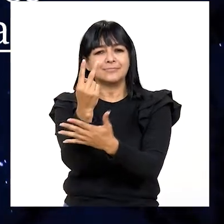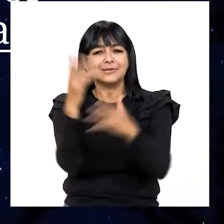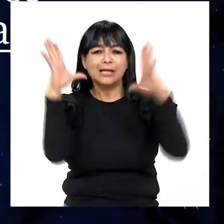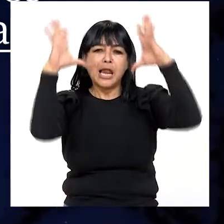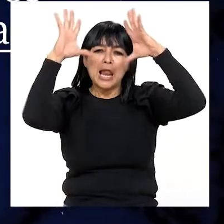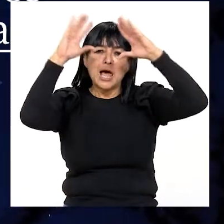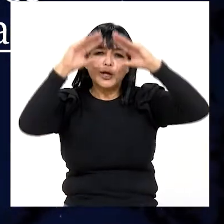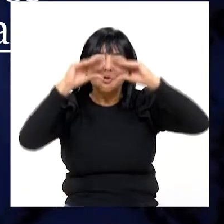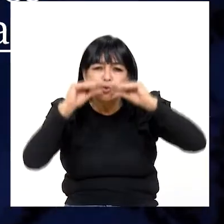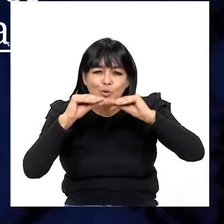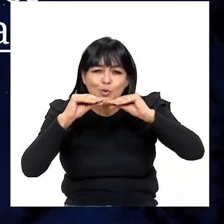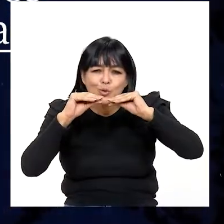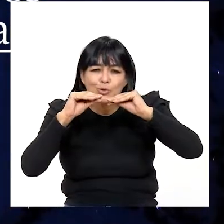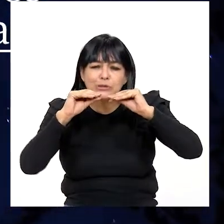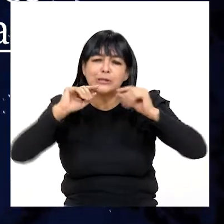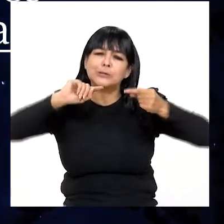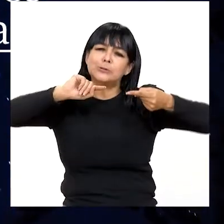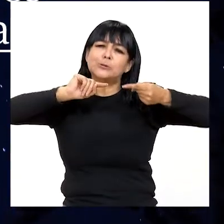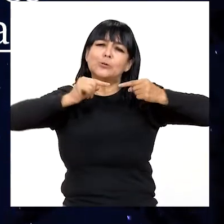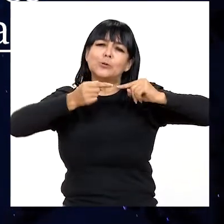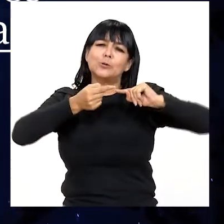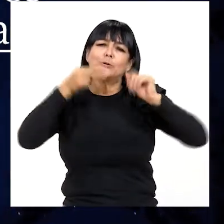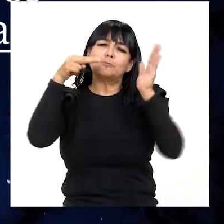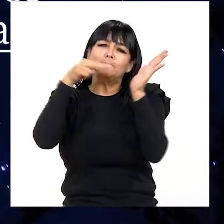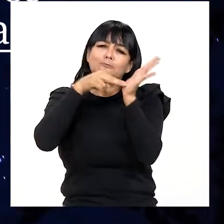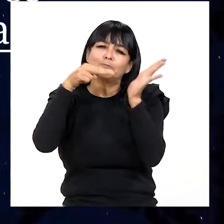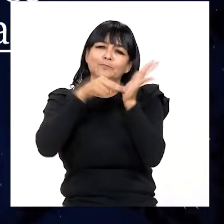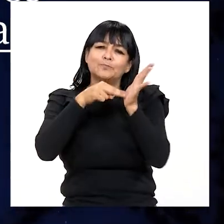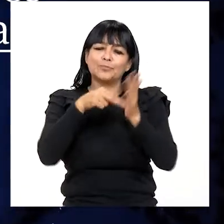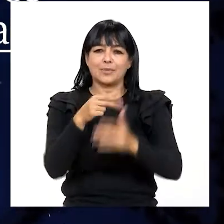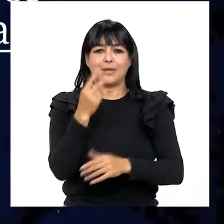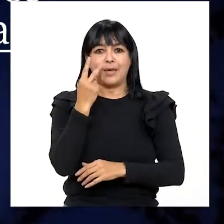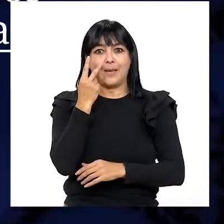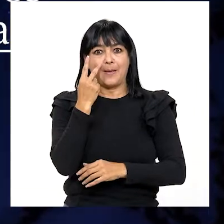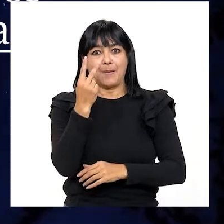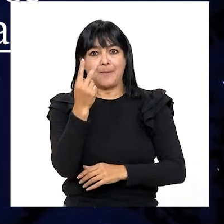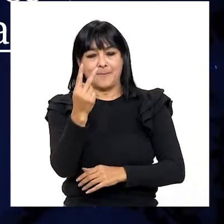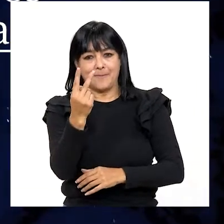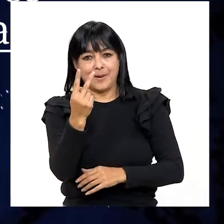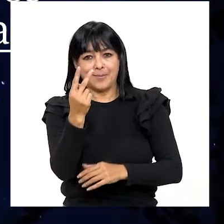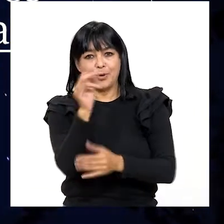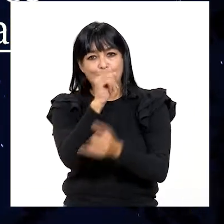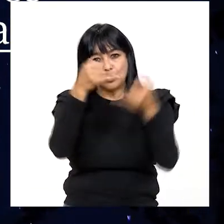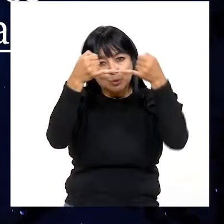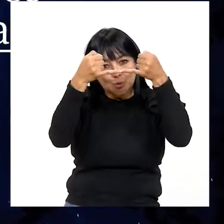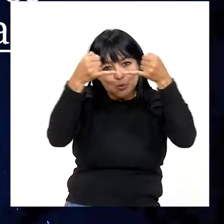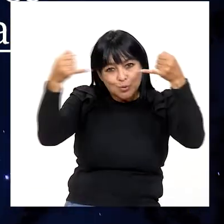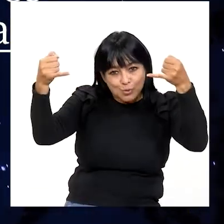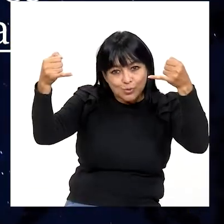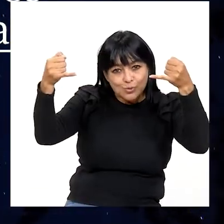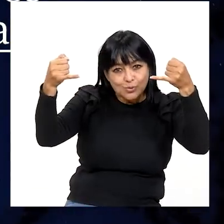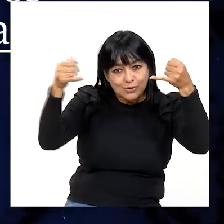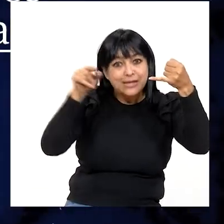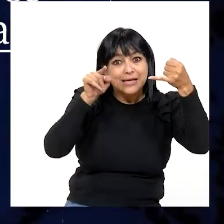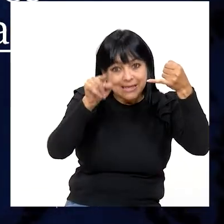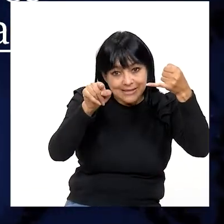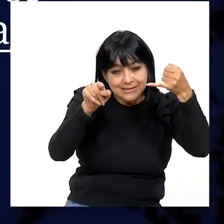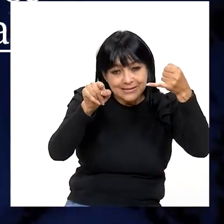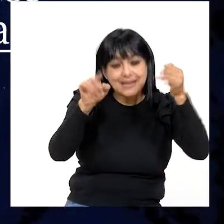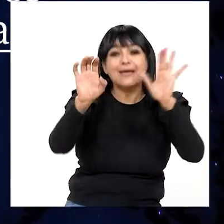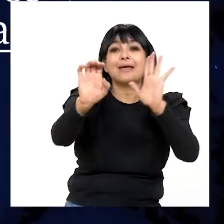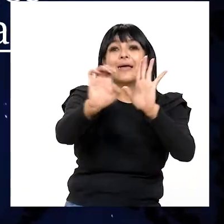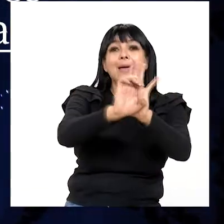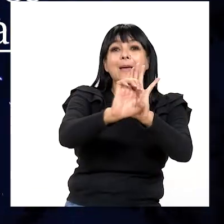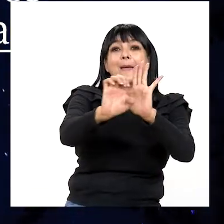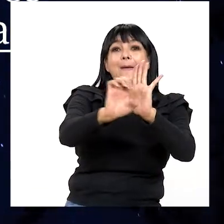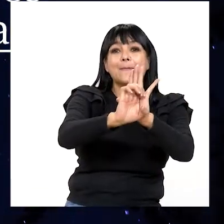La noche del dolor ennegrecida Observe el verso que está subrayado Este